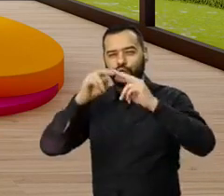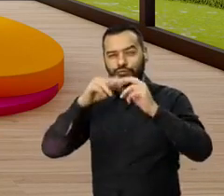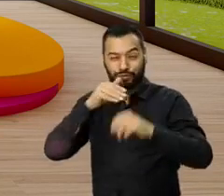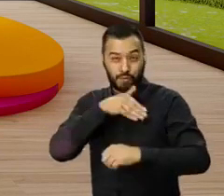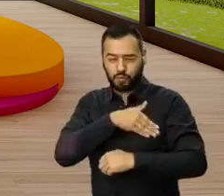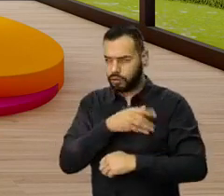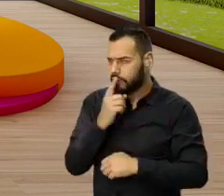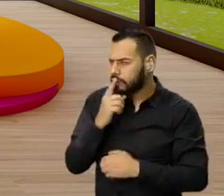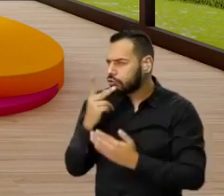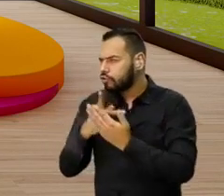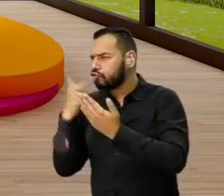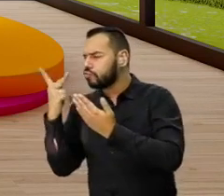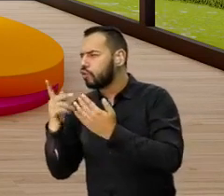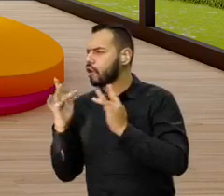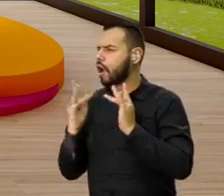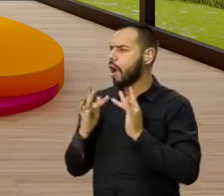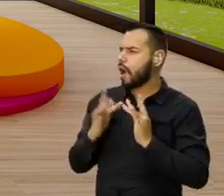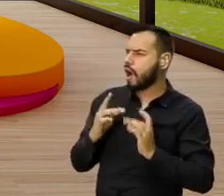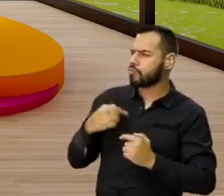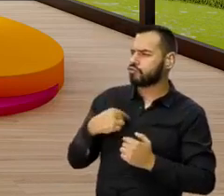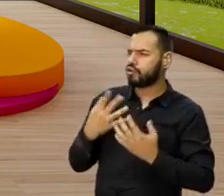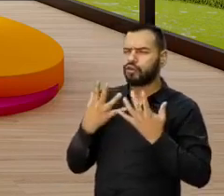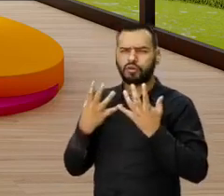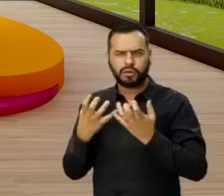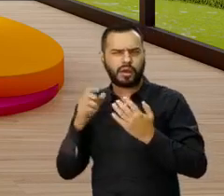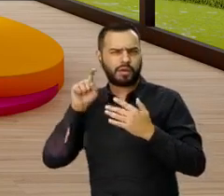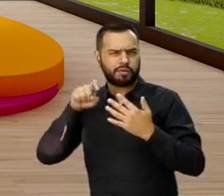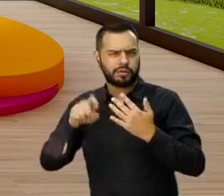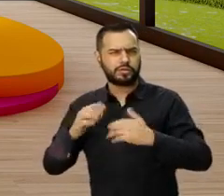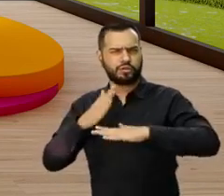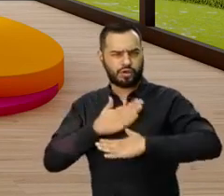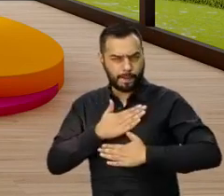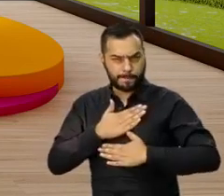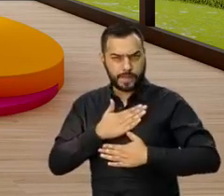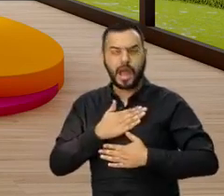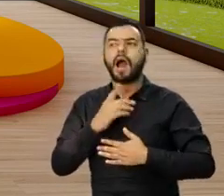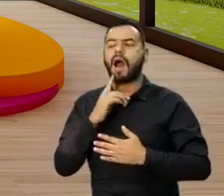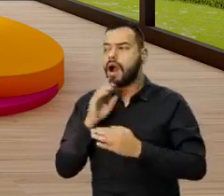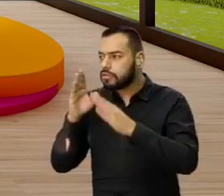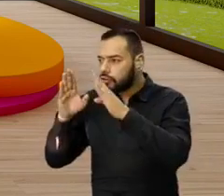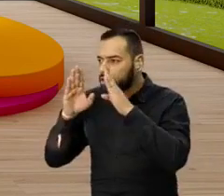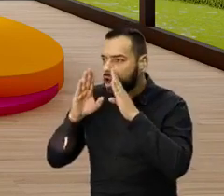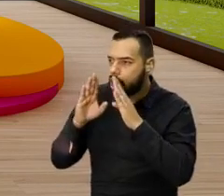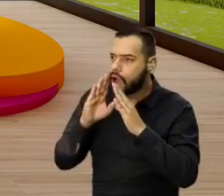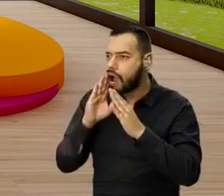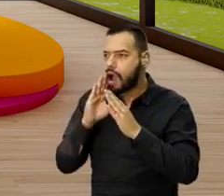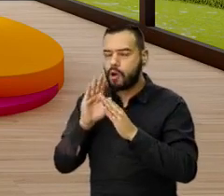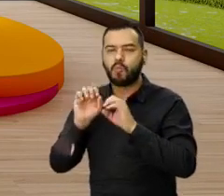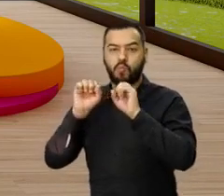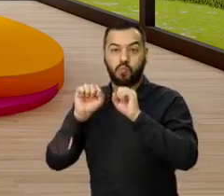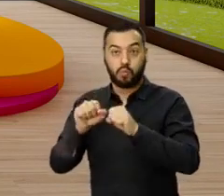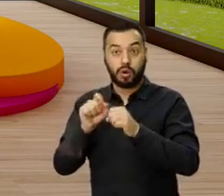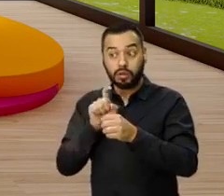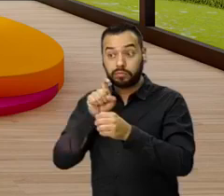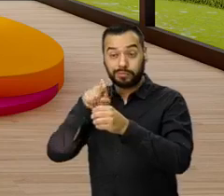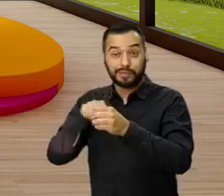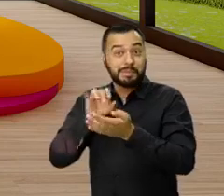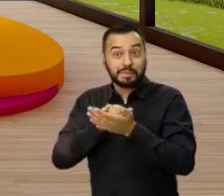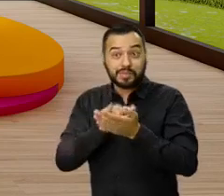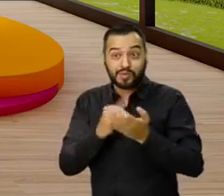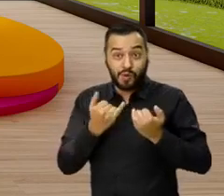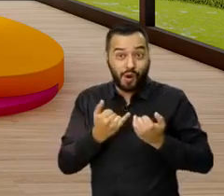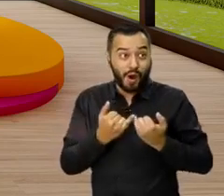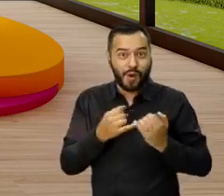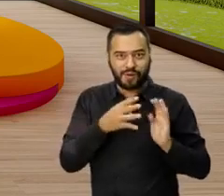Miras el proyecto que se acostumbra a o que quieres a tus necesidades y estamos atentos para atenderte. Puedes registrarte. Así como lo